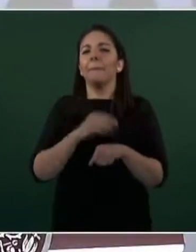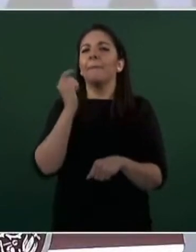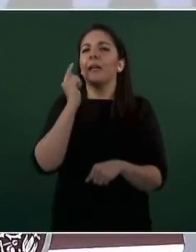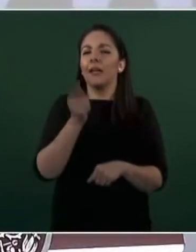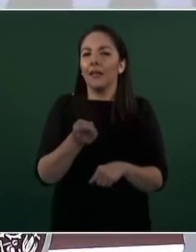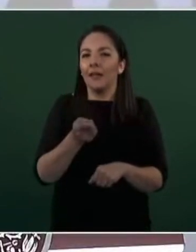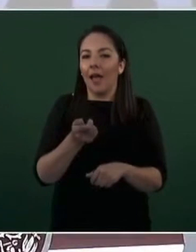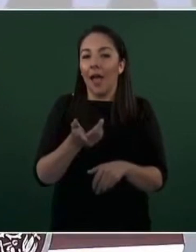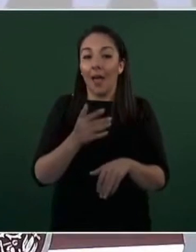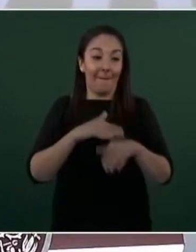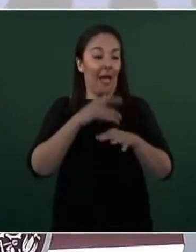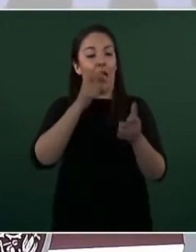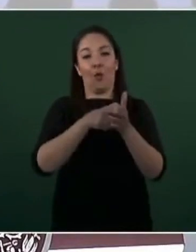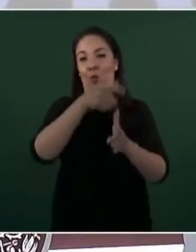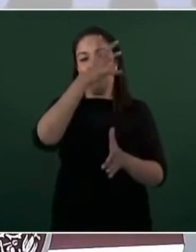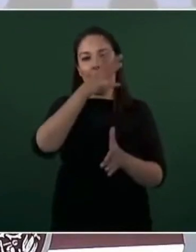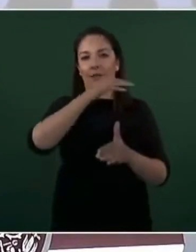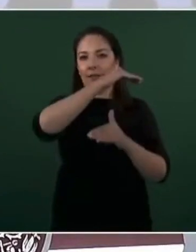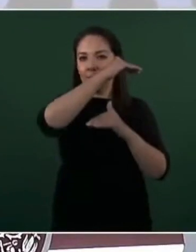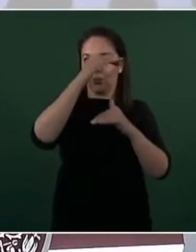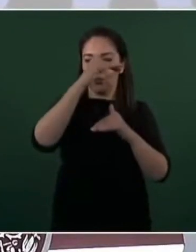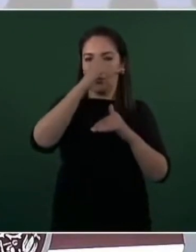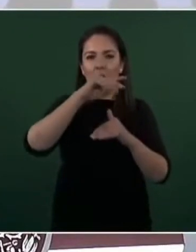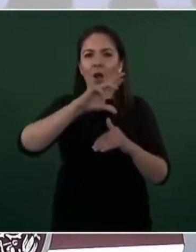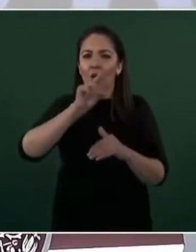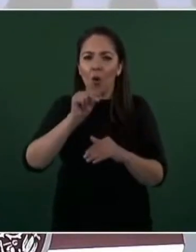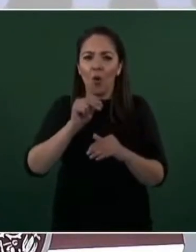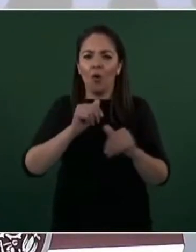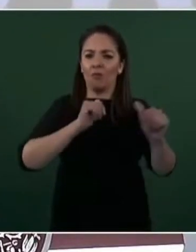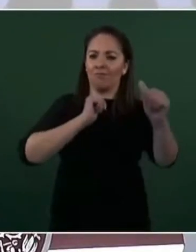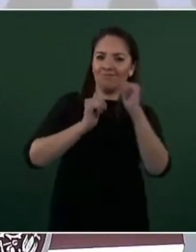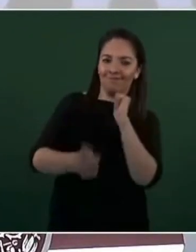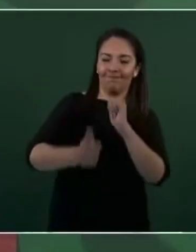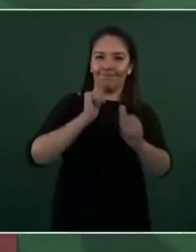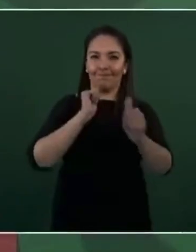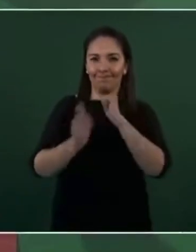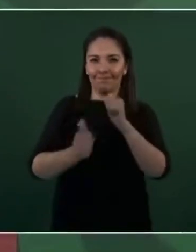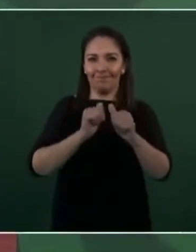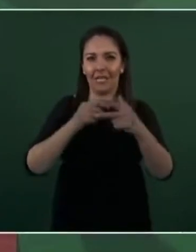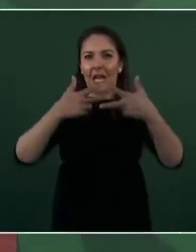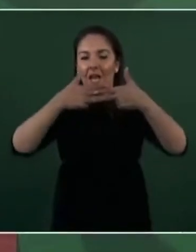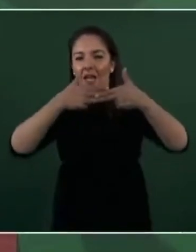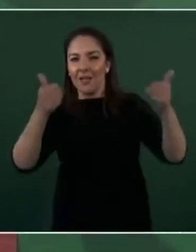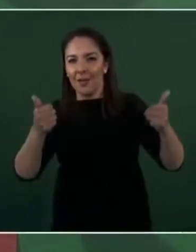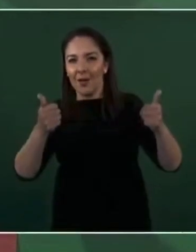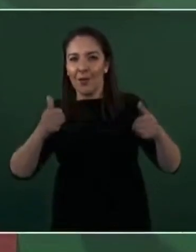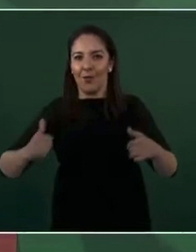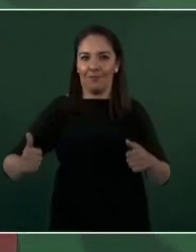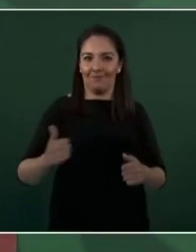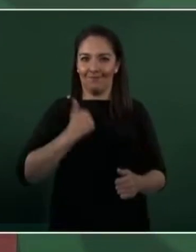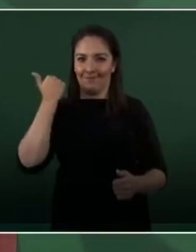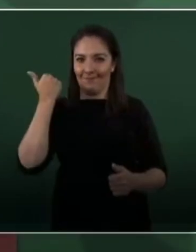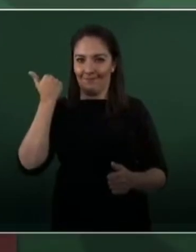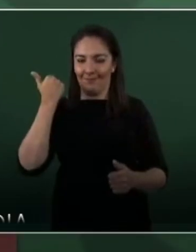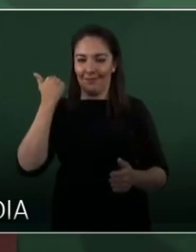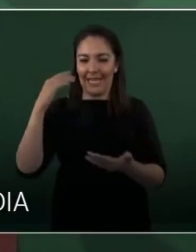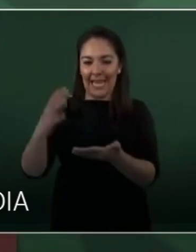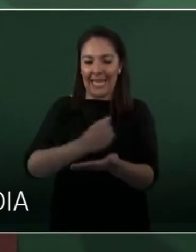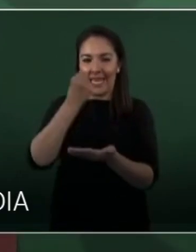al precio máximo, es para que haya competencia y nadie se pase con una utilidad